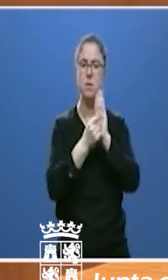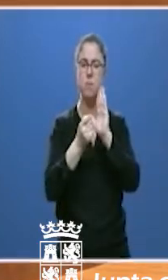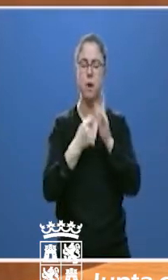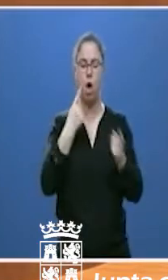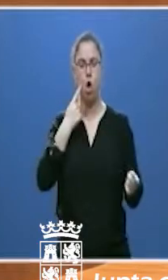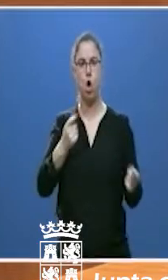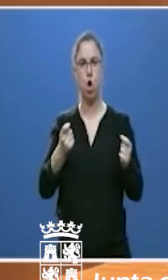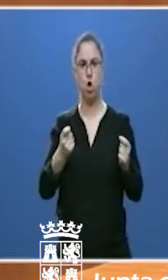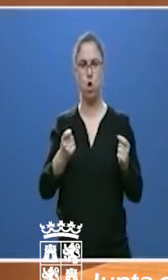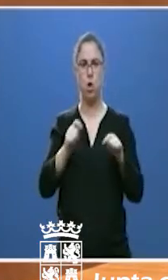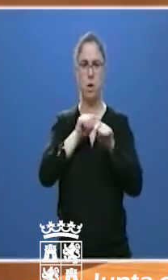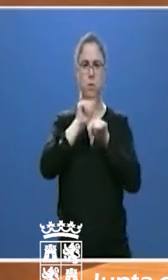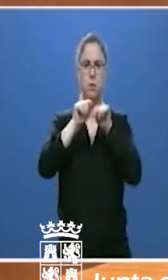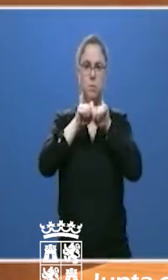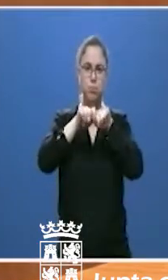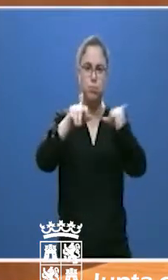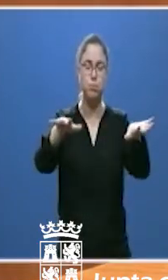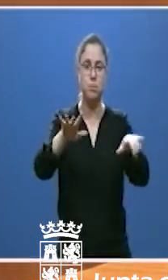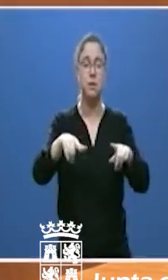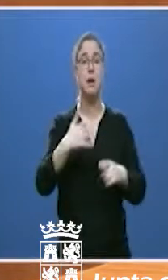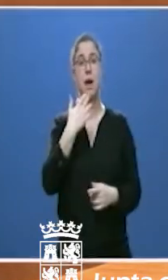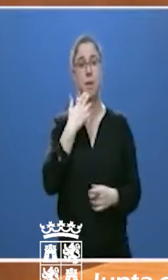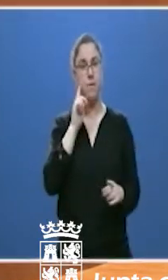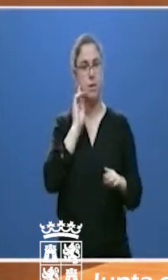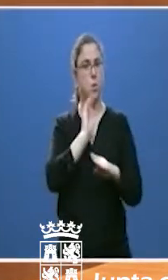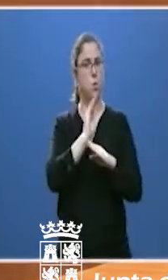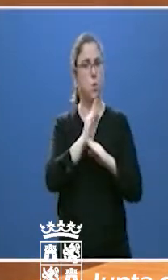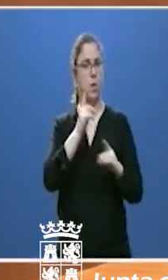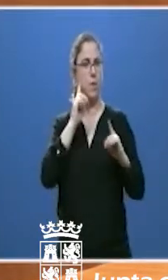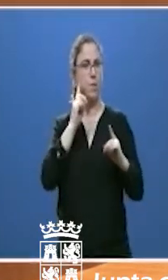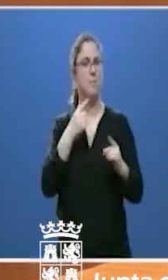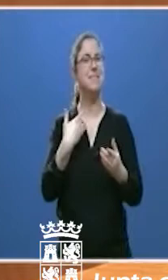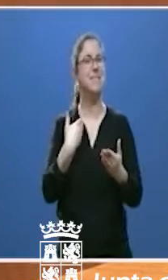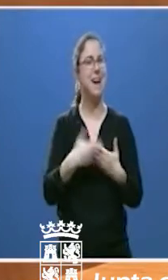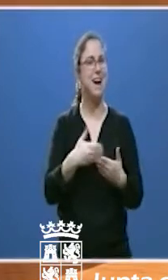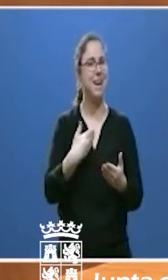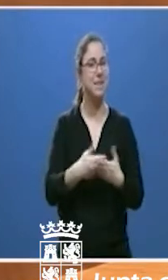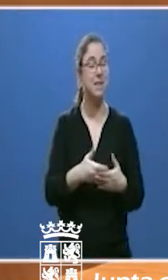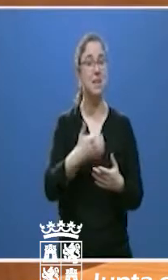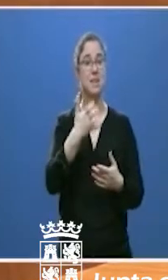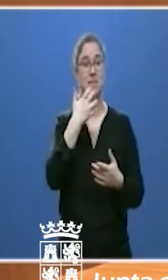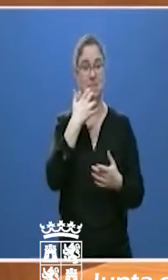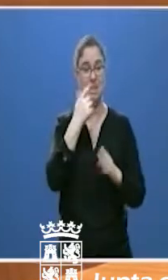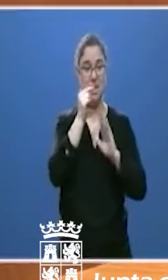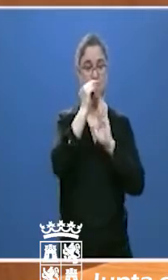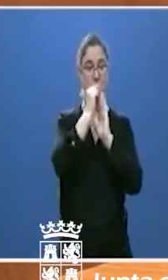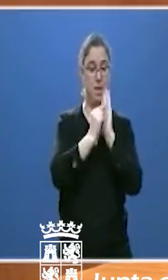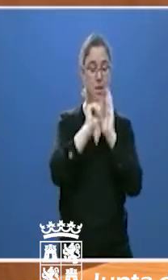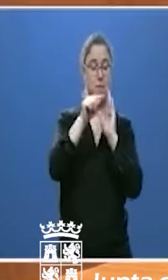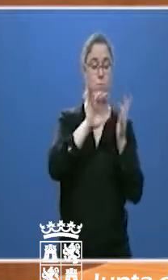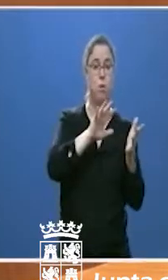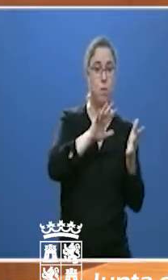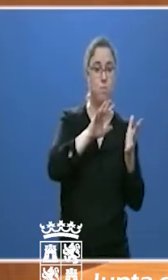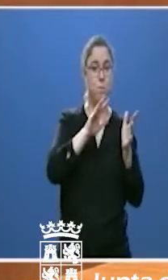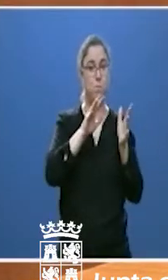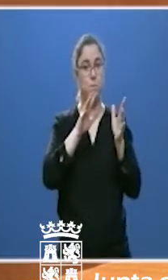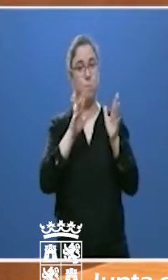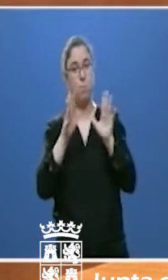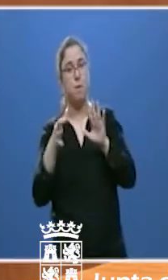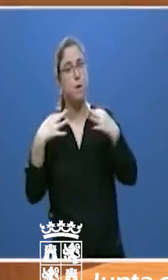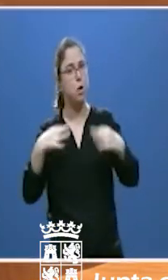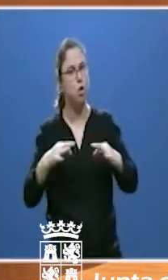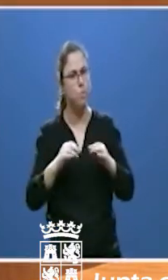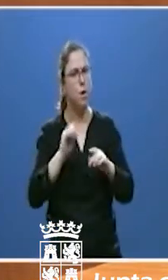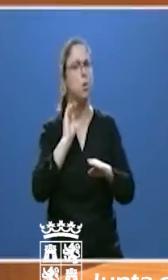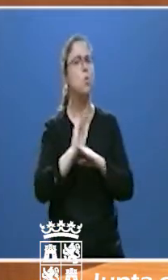pandemia y en la prudencia y en la necesidad de garantías en la retirada de esas medidas para evitar un retroceso en la